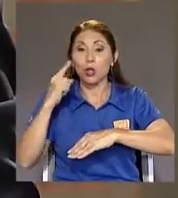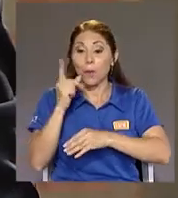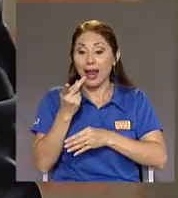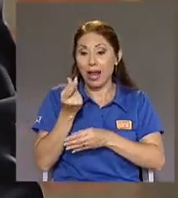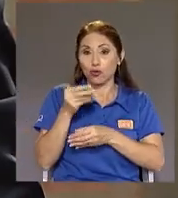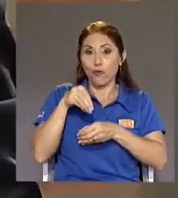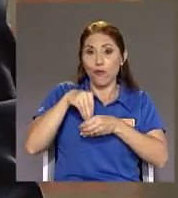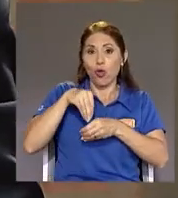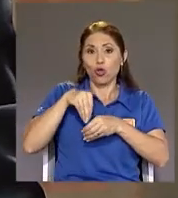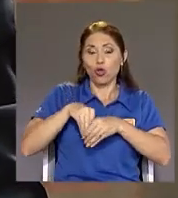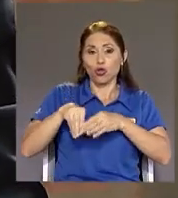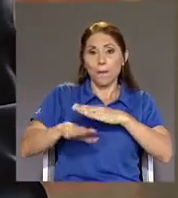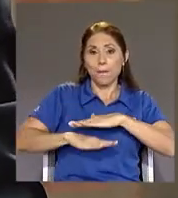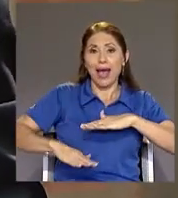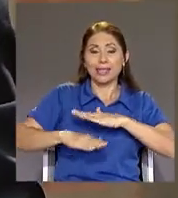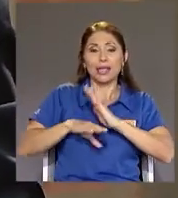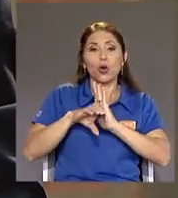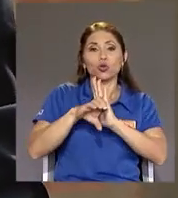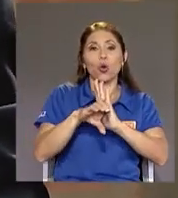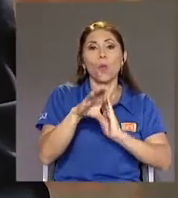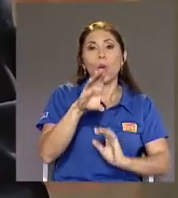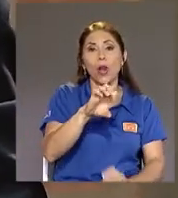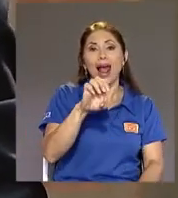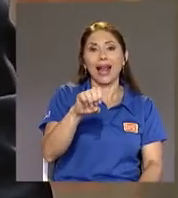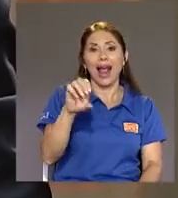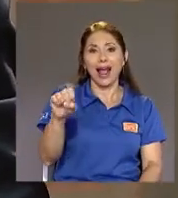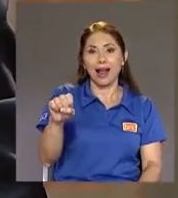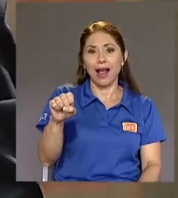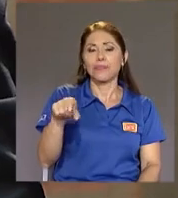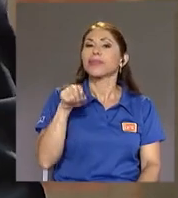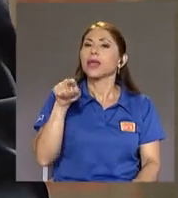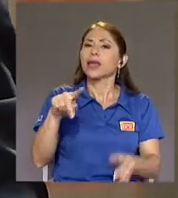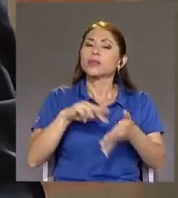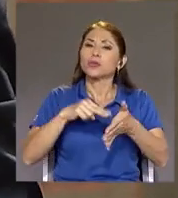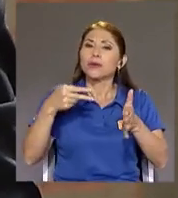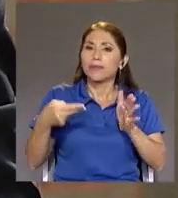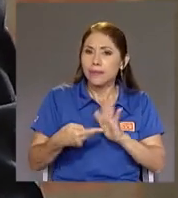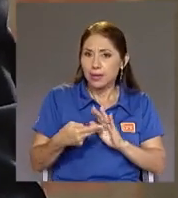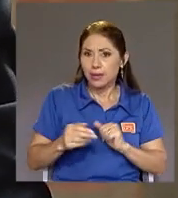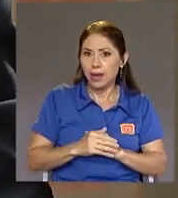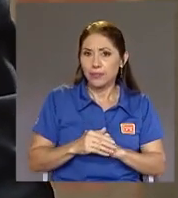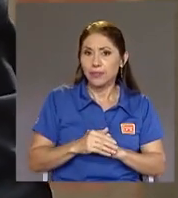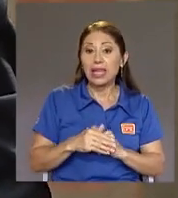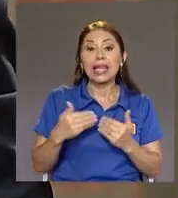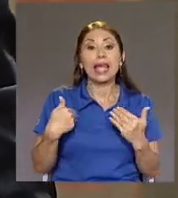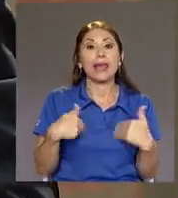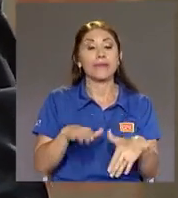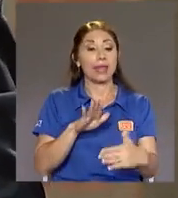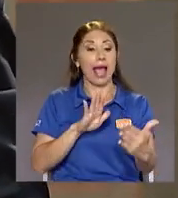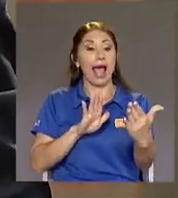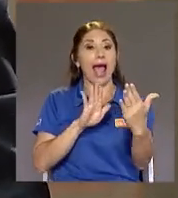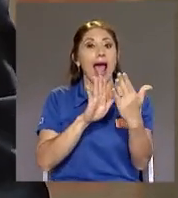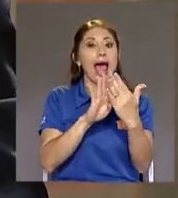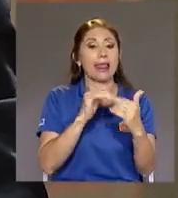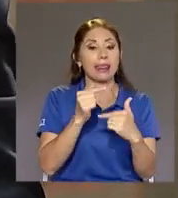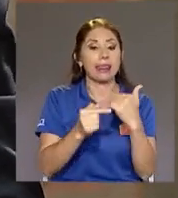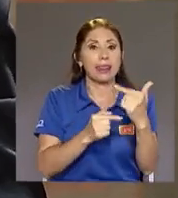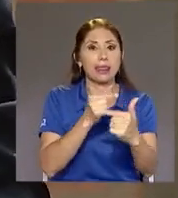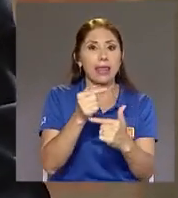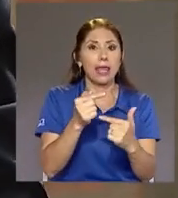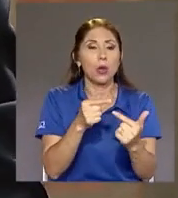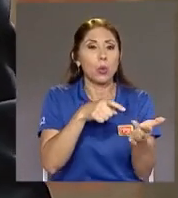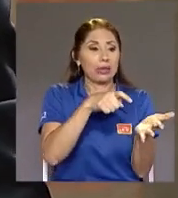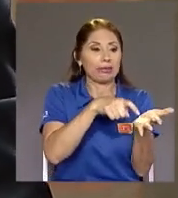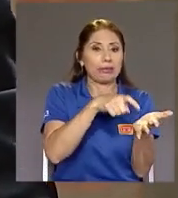la caja Y eso Naturalmente Implica Que ante una crisis Fiscal En caso De que el Estado